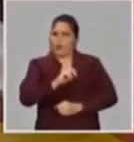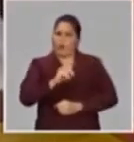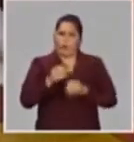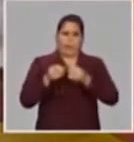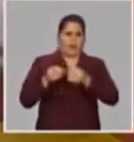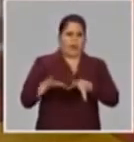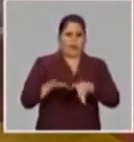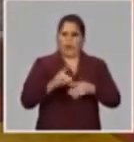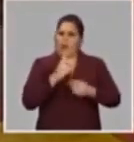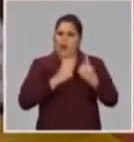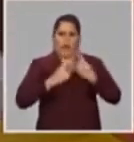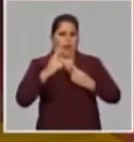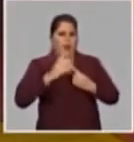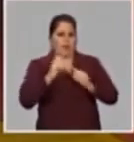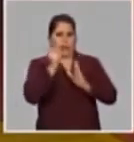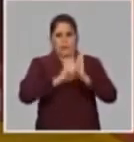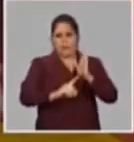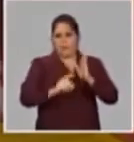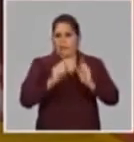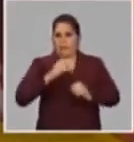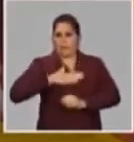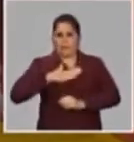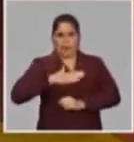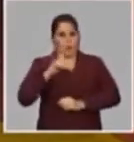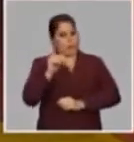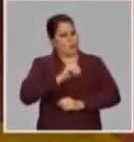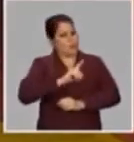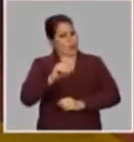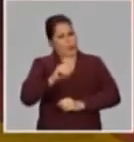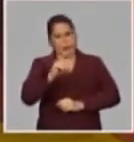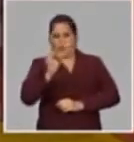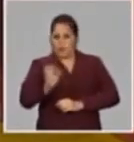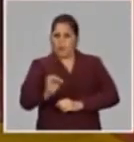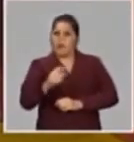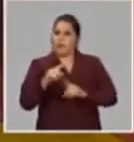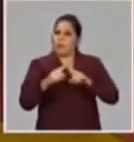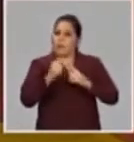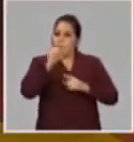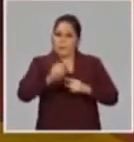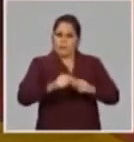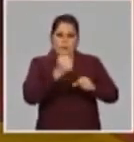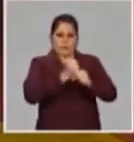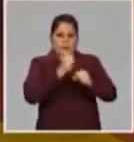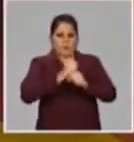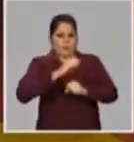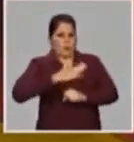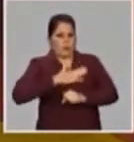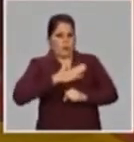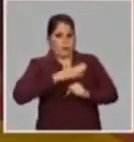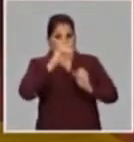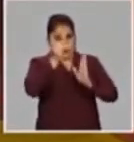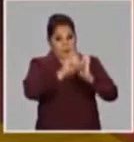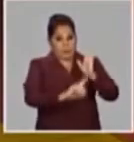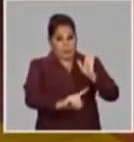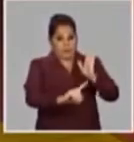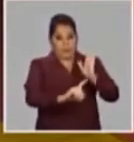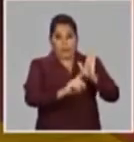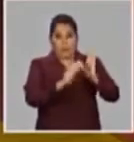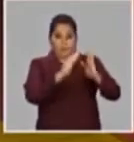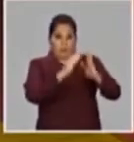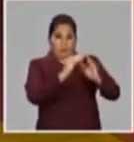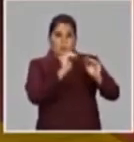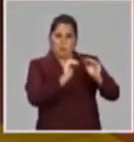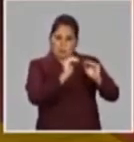regalar la electricidad a los privados. No es correcto porque siempre la tarifa eléctrica no residencial